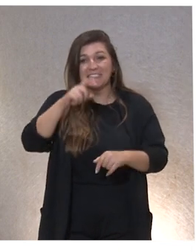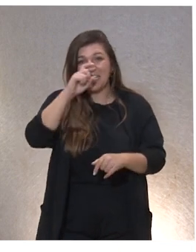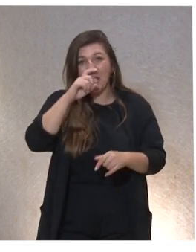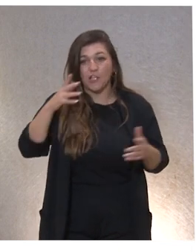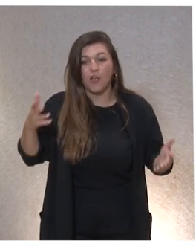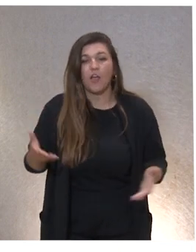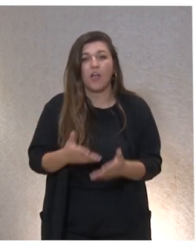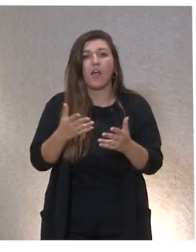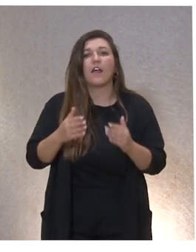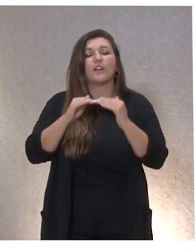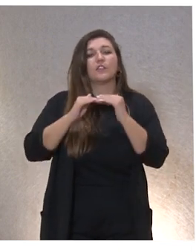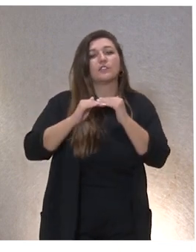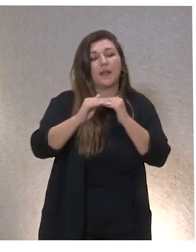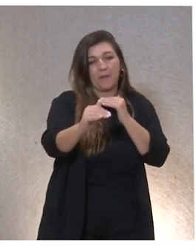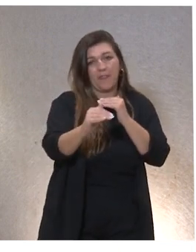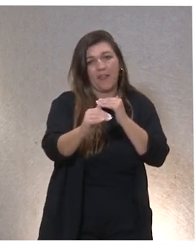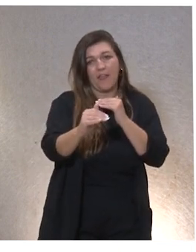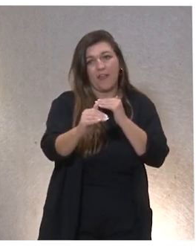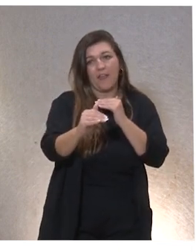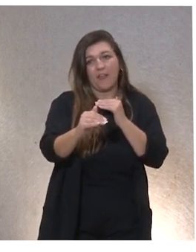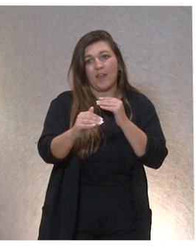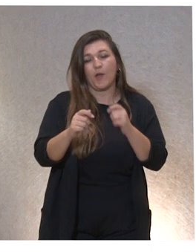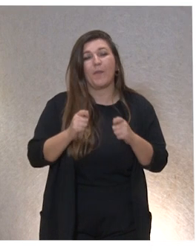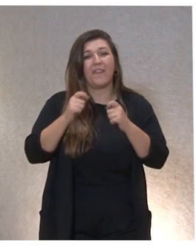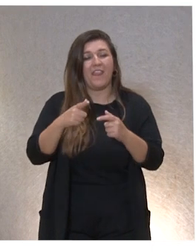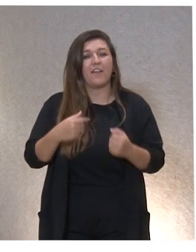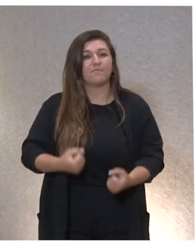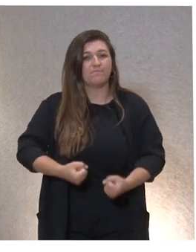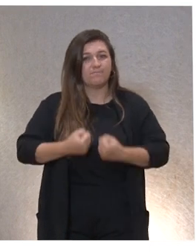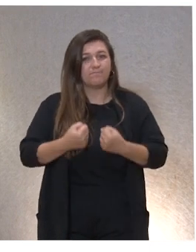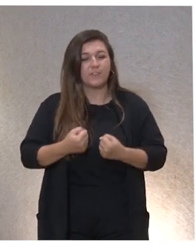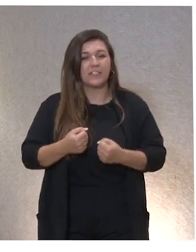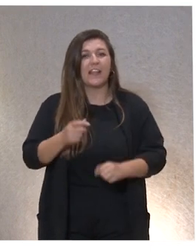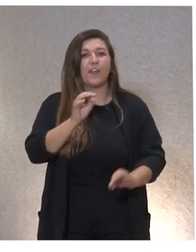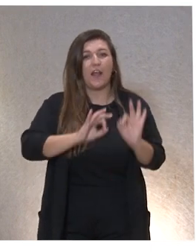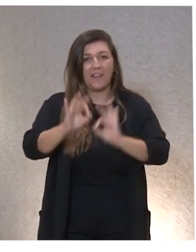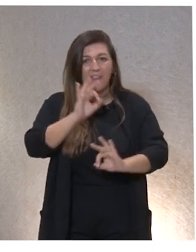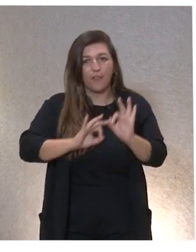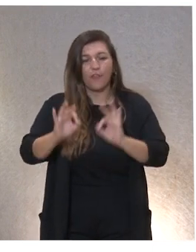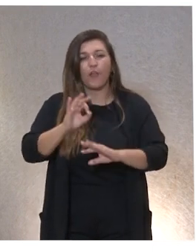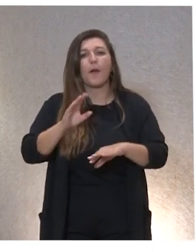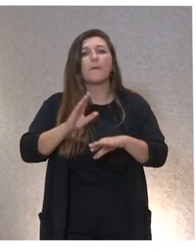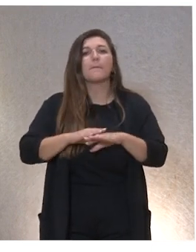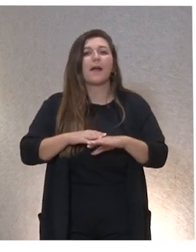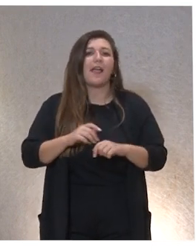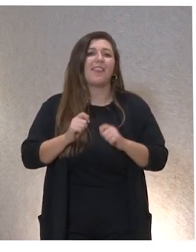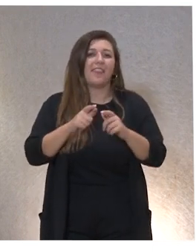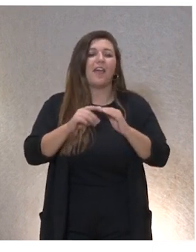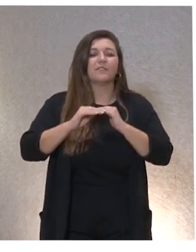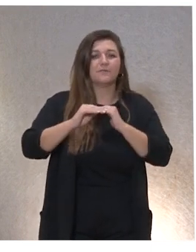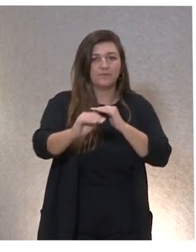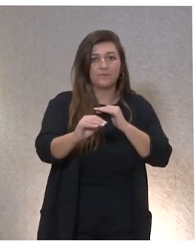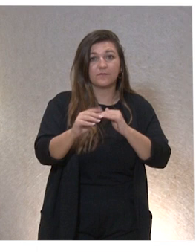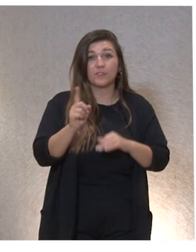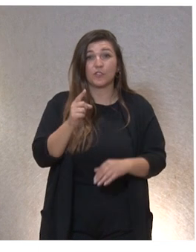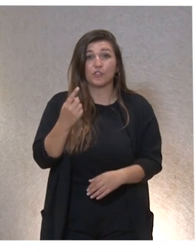sostenibilidad lo hemos llamado porque es el fortalecimiento de las organizaciones es para que sean sostenibles ¿no? y